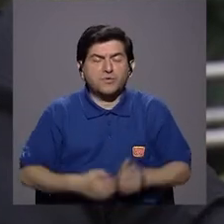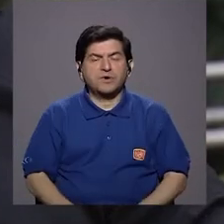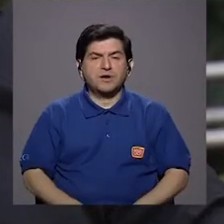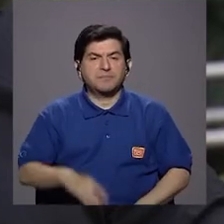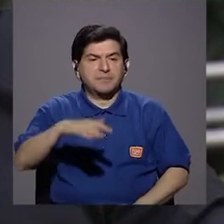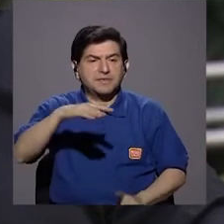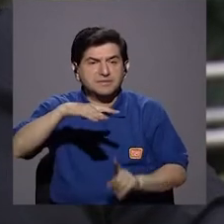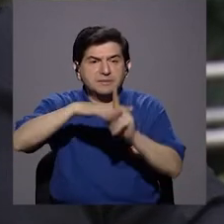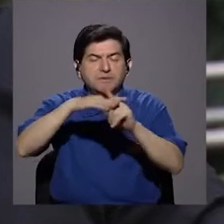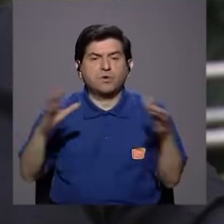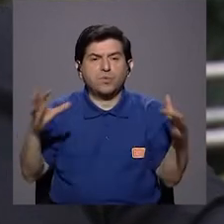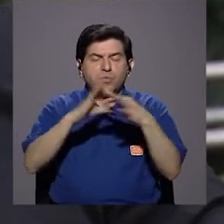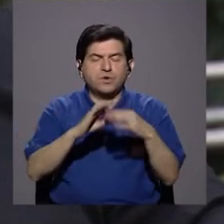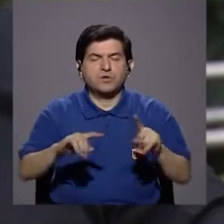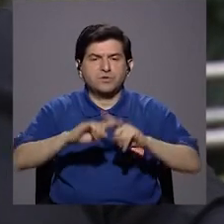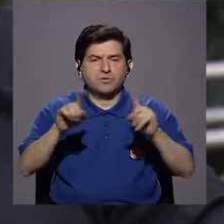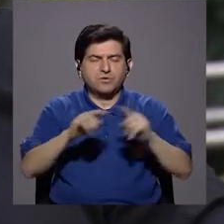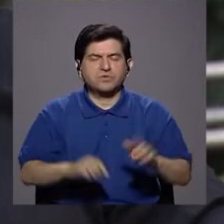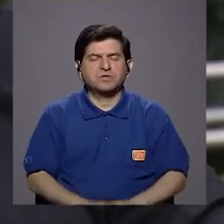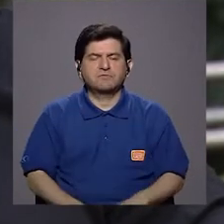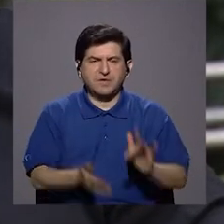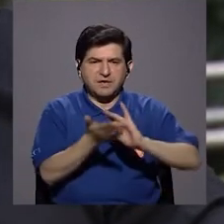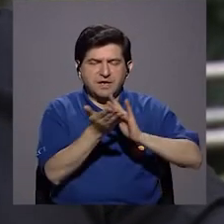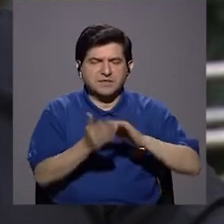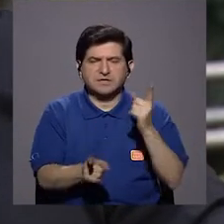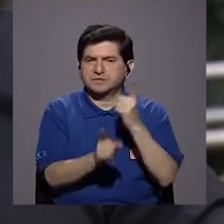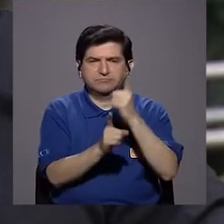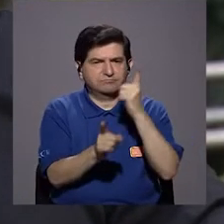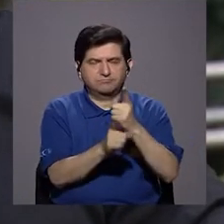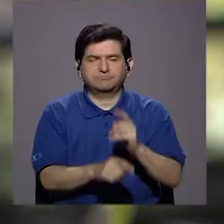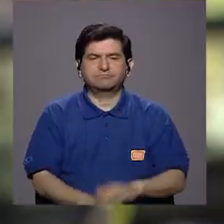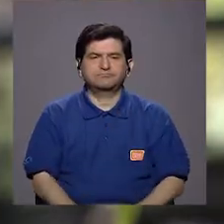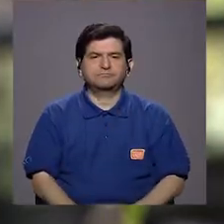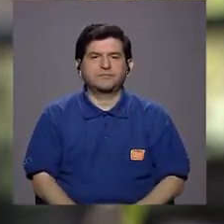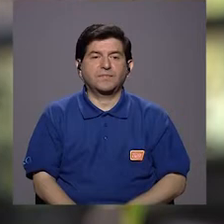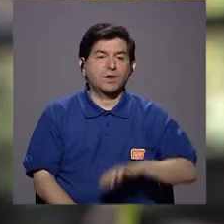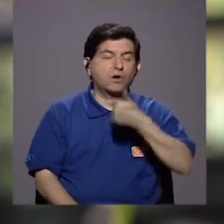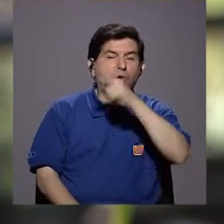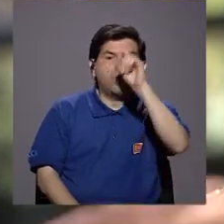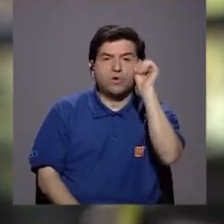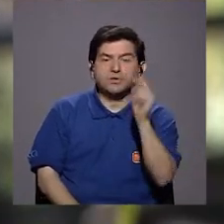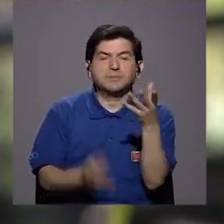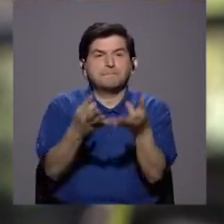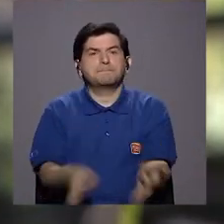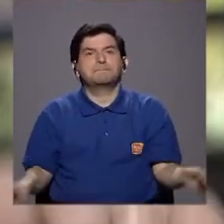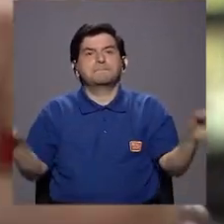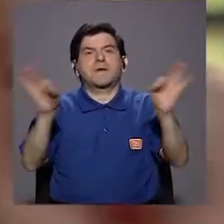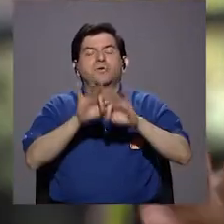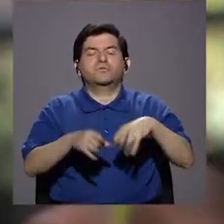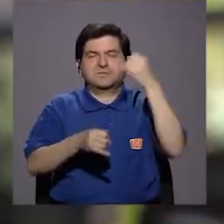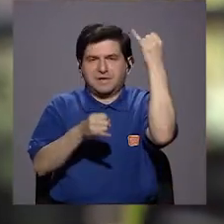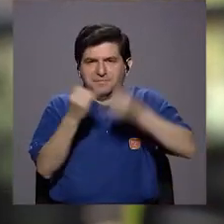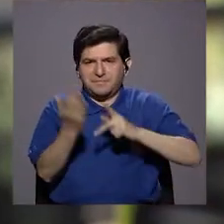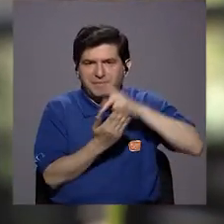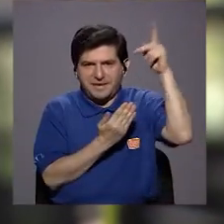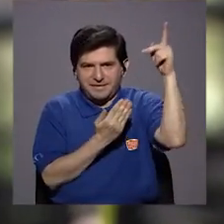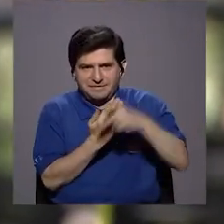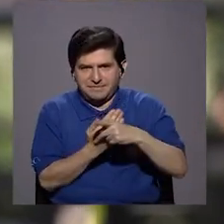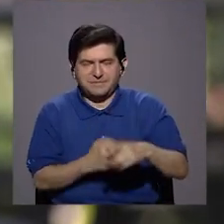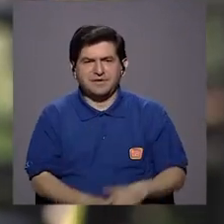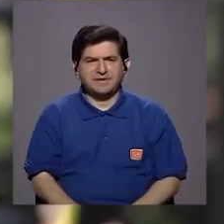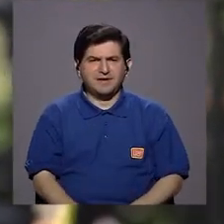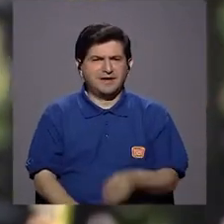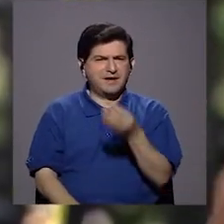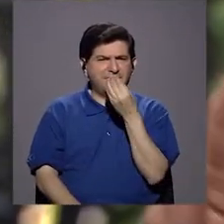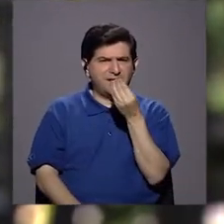complicaciones que pueden venir asociadas al uso de analgésicos de manera inadecuada. Doctor, ya otra pregunta al millón, y esta es con la que cerramos el